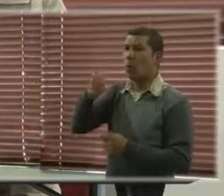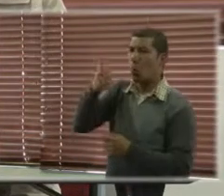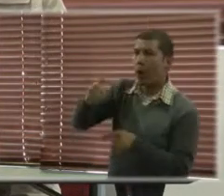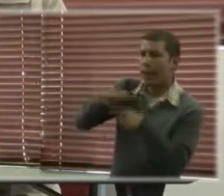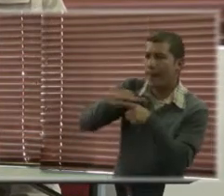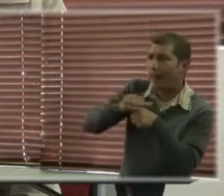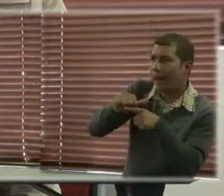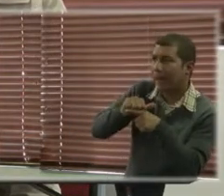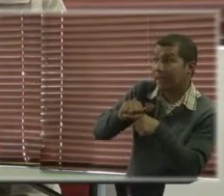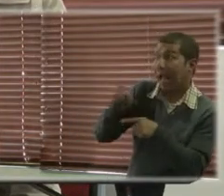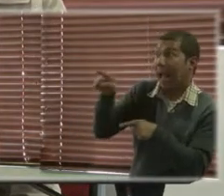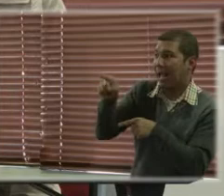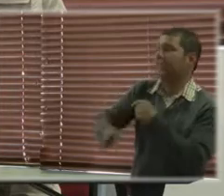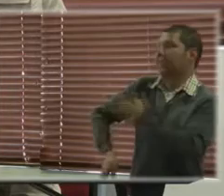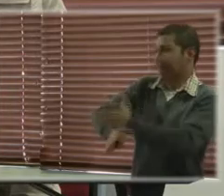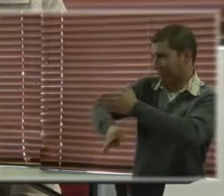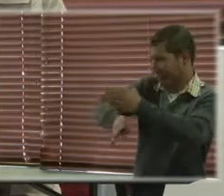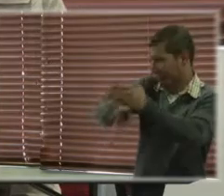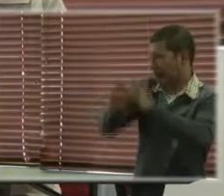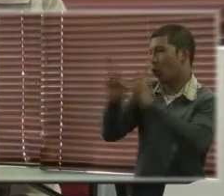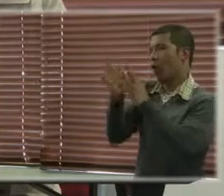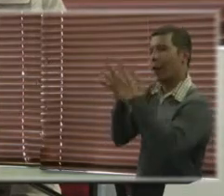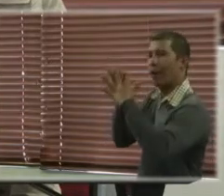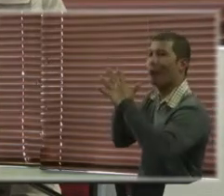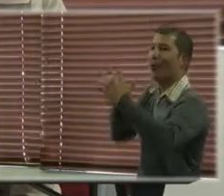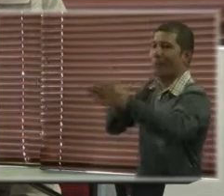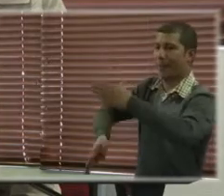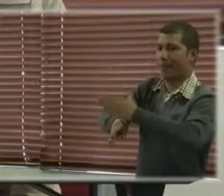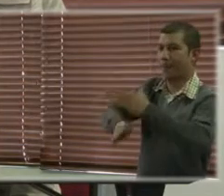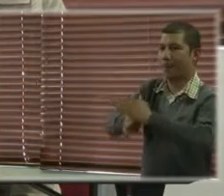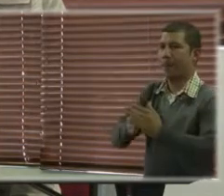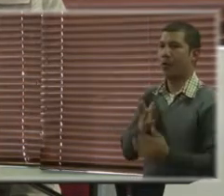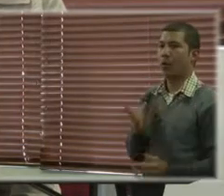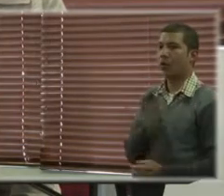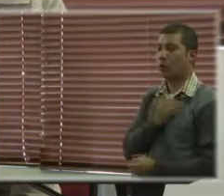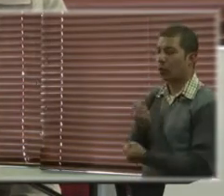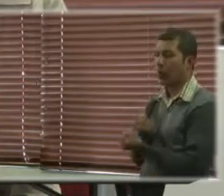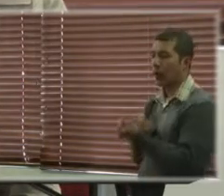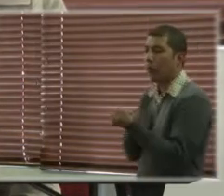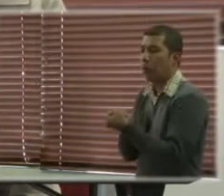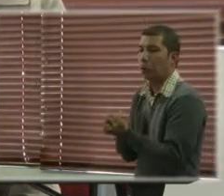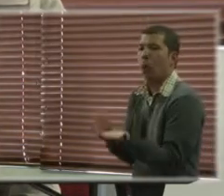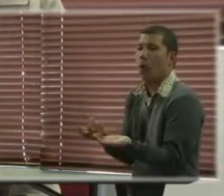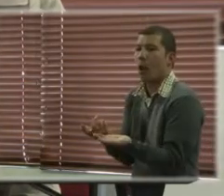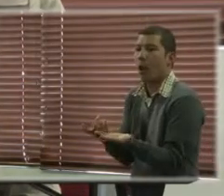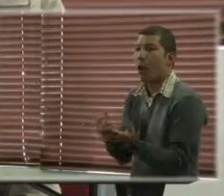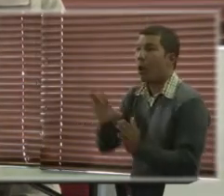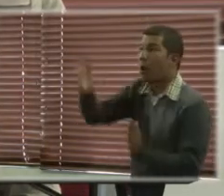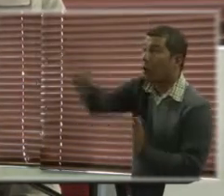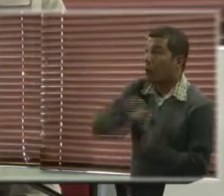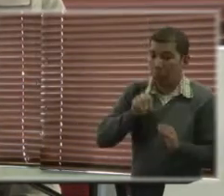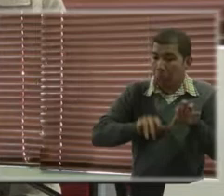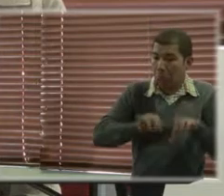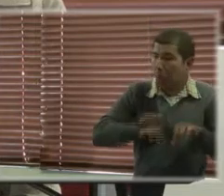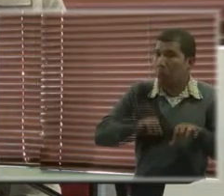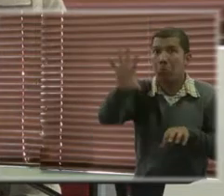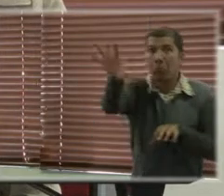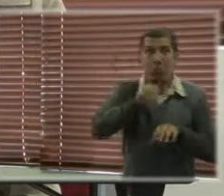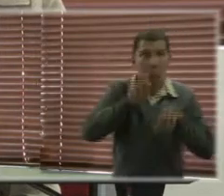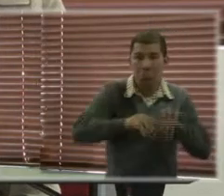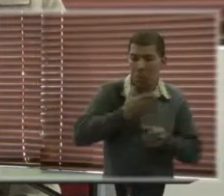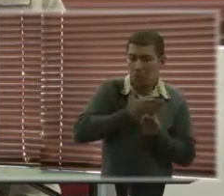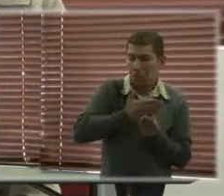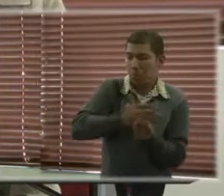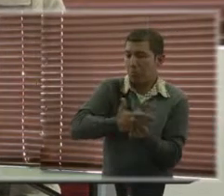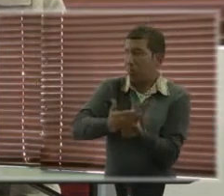la práctica no es exactamente la documentación, porque la documentación más bien es para beneficio del proyecto,